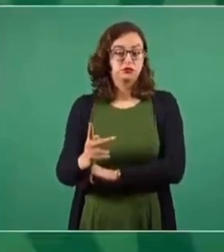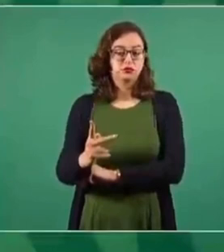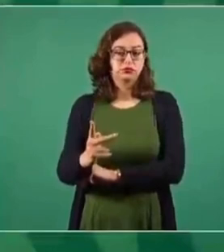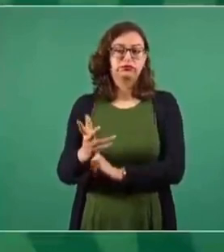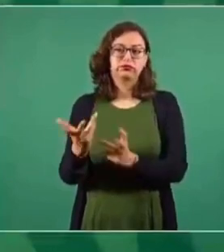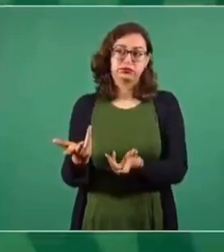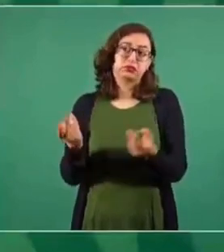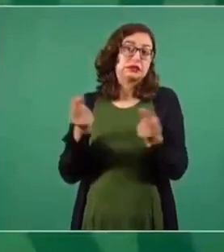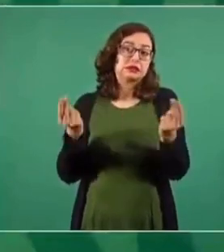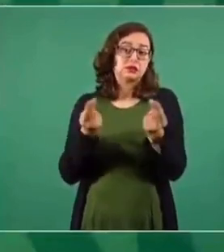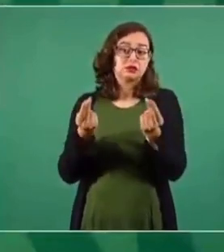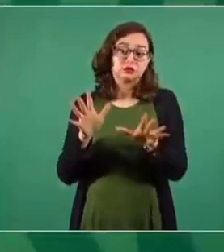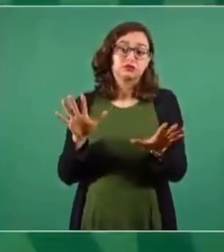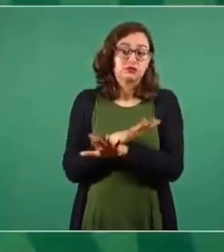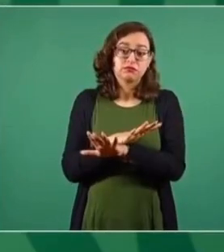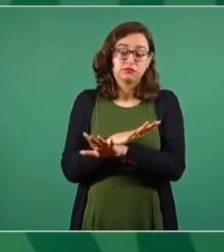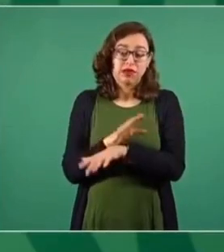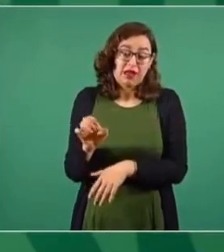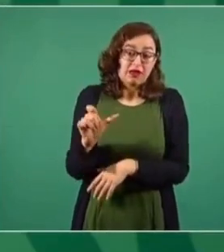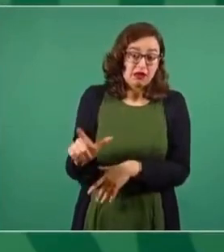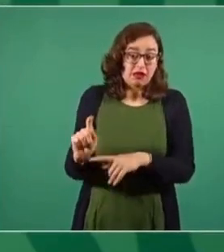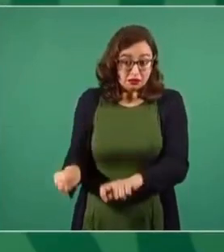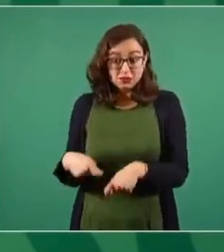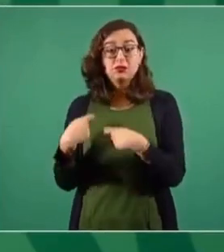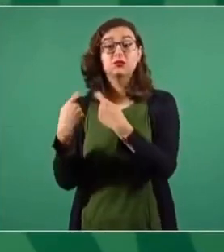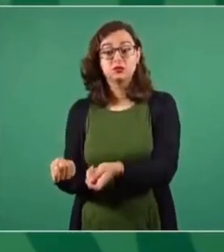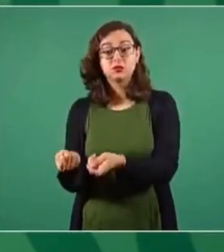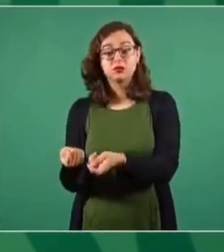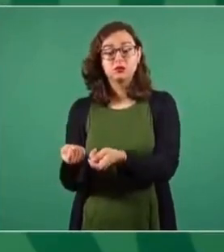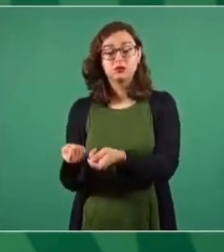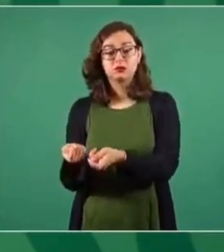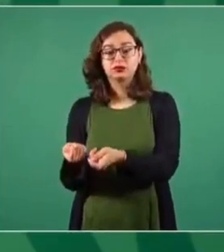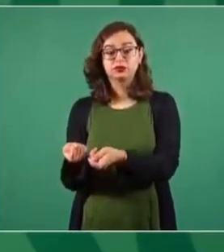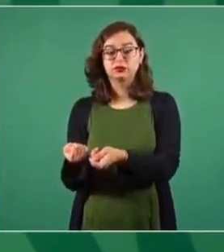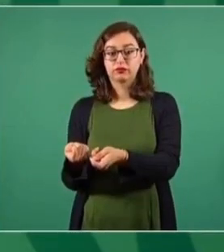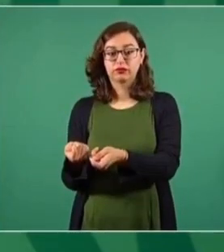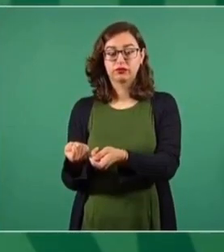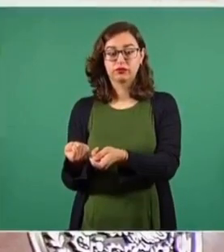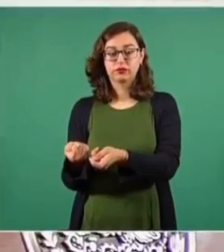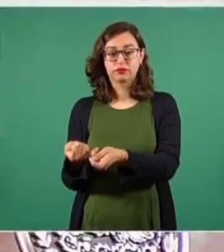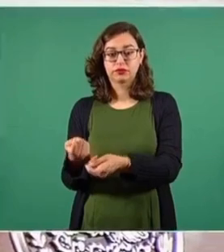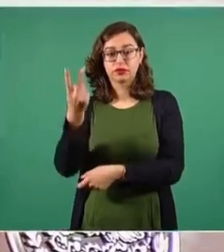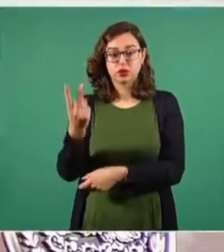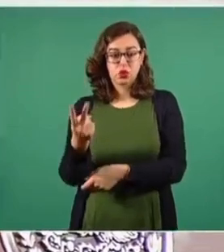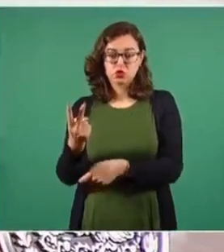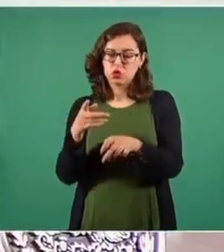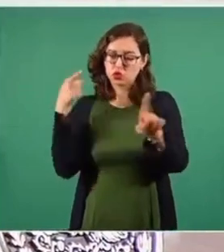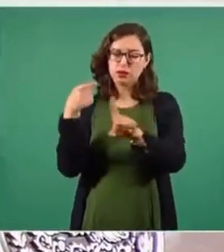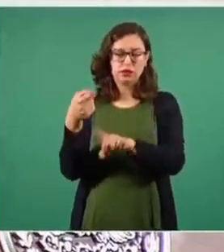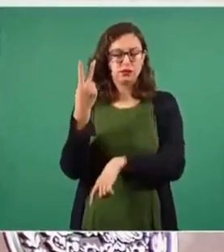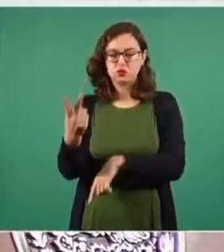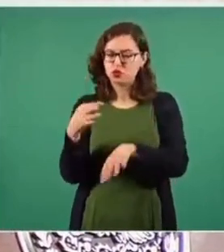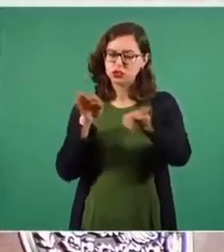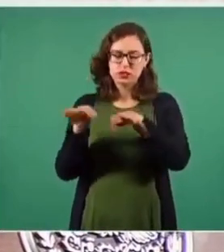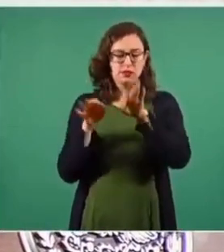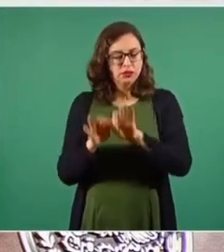también de un cambio que estamos llevando a cabo, va a tener dos funciones importantes.